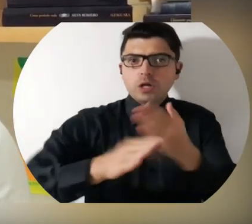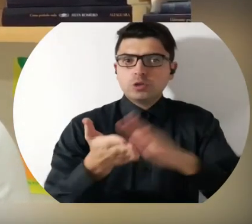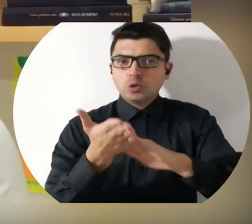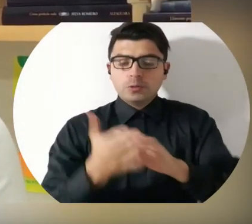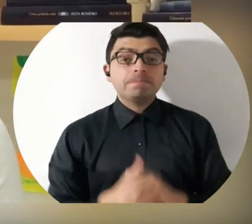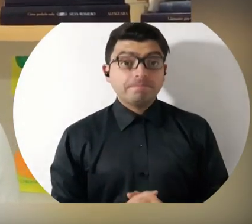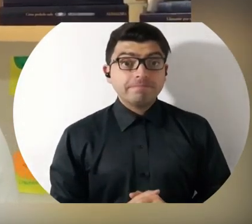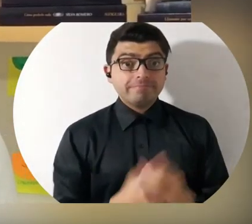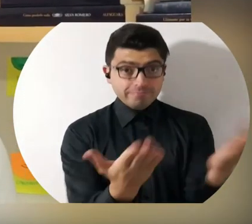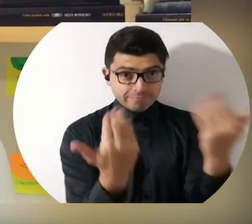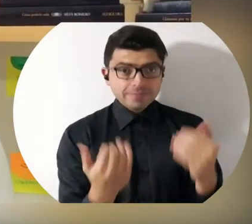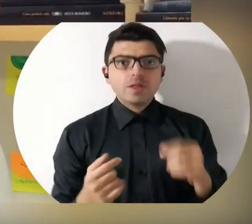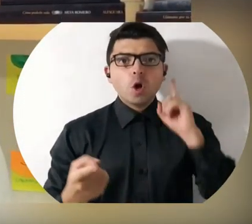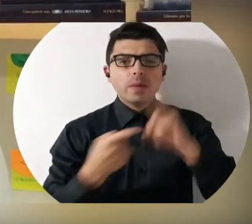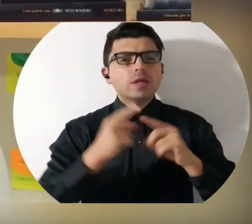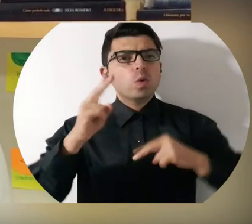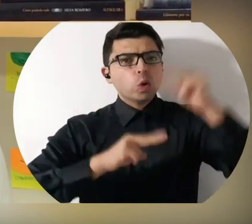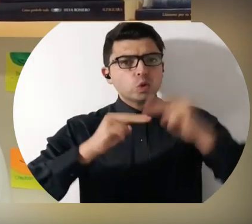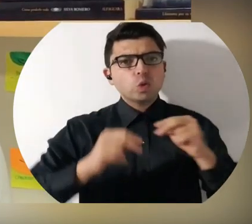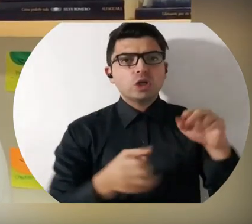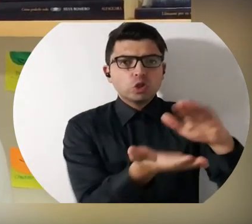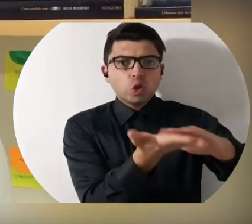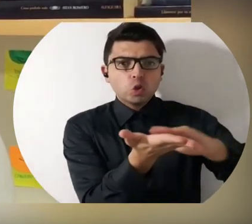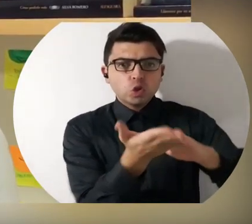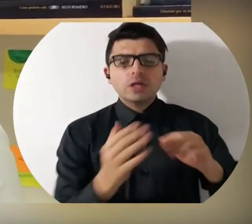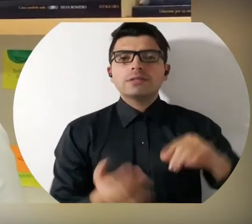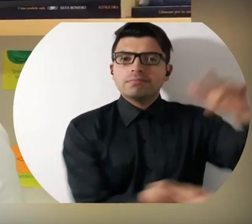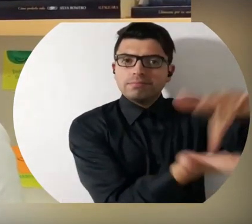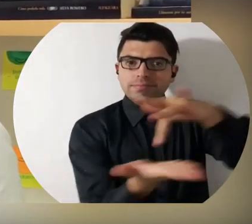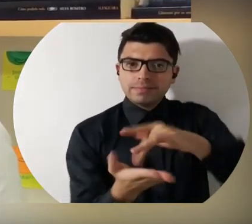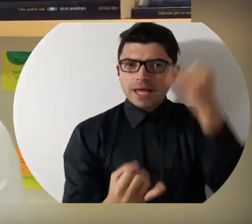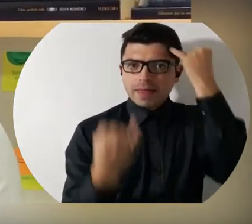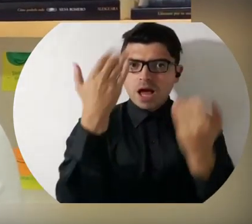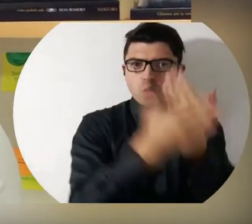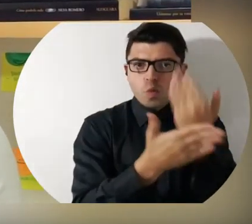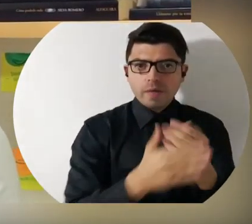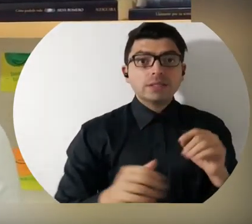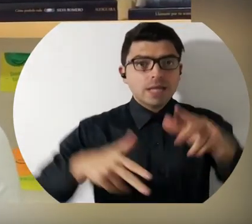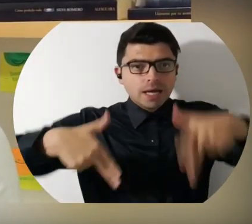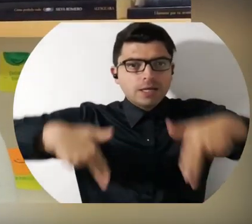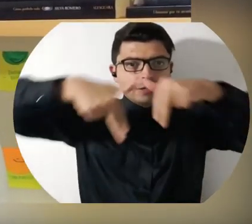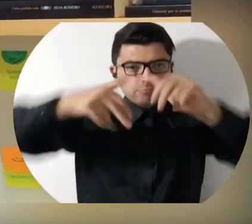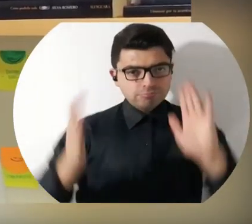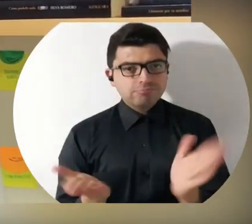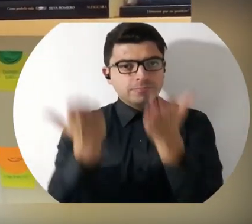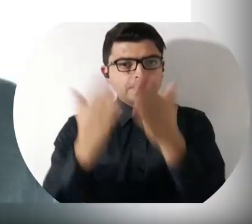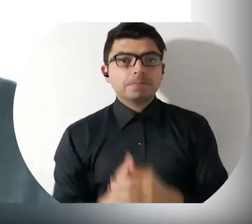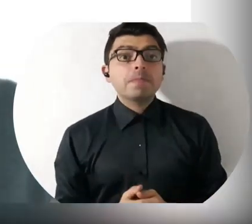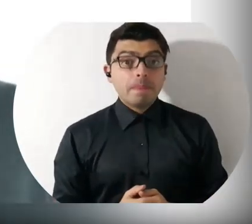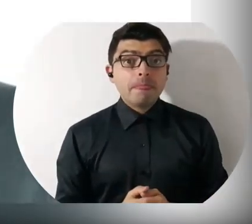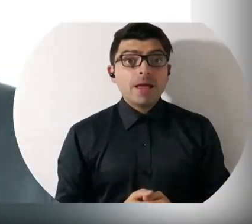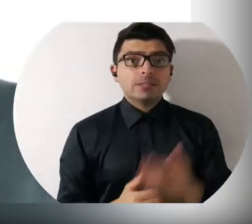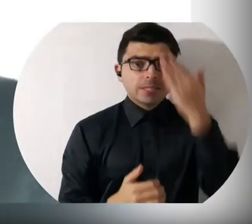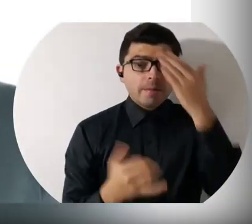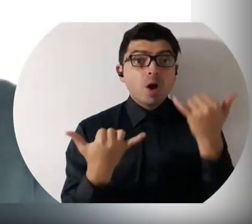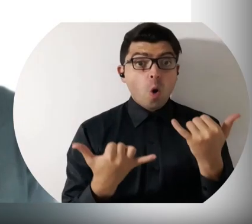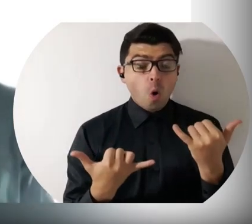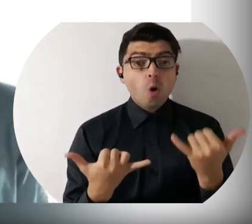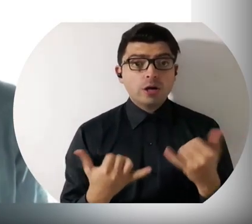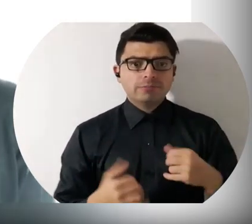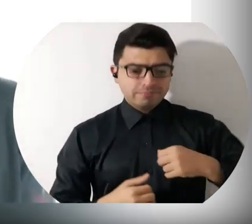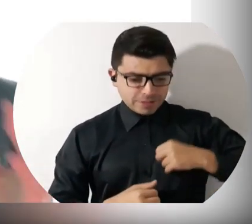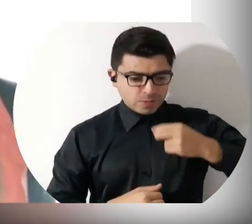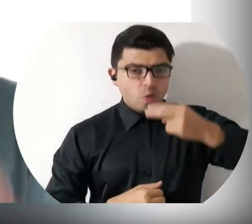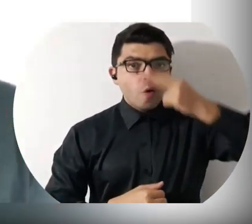formarte y darte la herramienta necesaria para construir soluciones de manera participativa, innovadora y pertenecida a la sociedad. En este momento de tanta